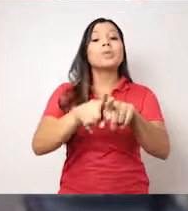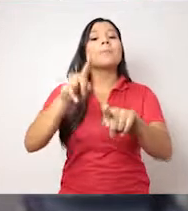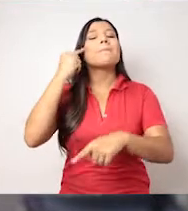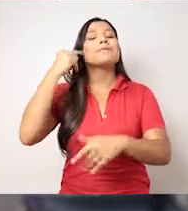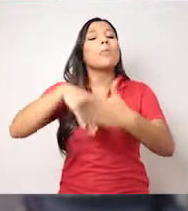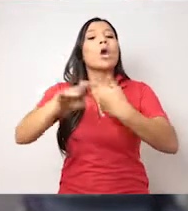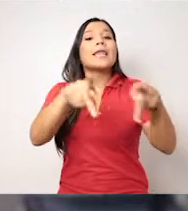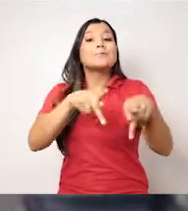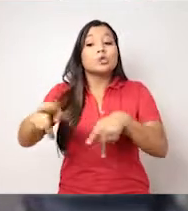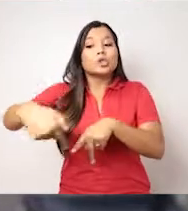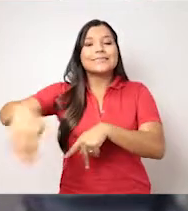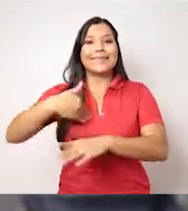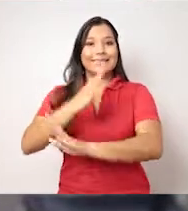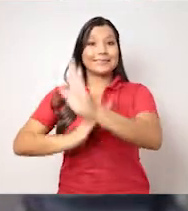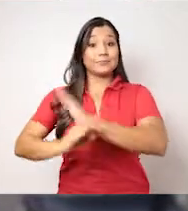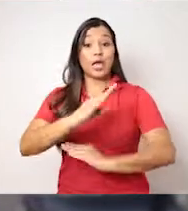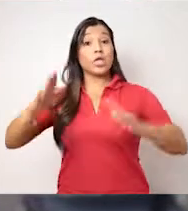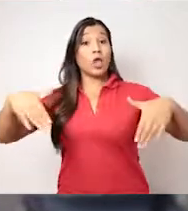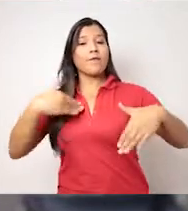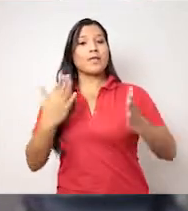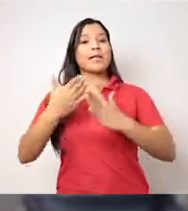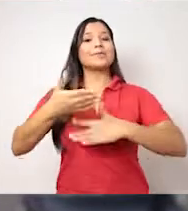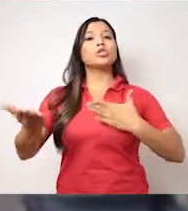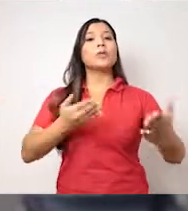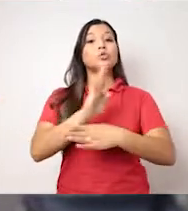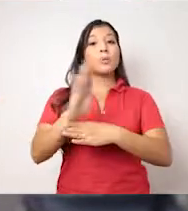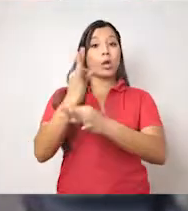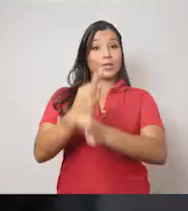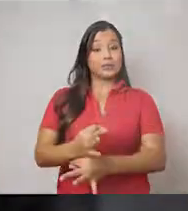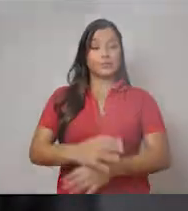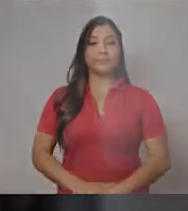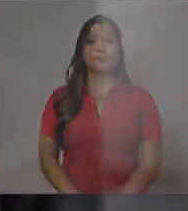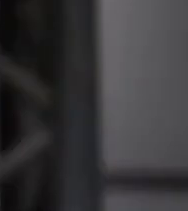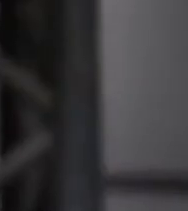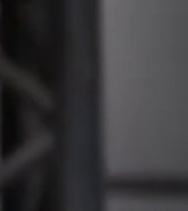en todas aquellas personas que por alguna discapacidad no han tenido acceso a servicios bancarios tradicionales.